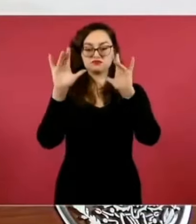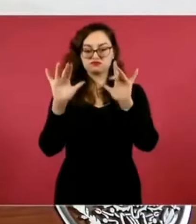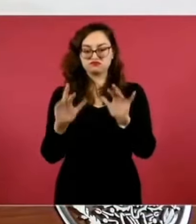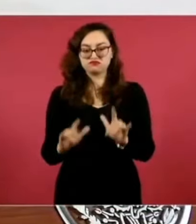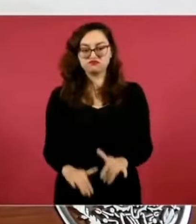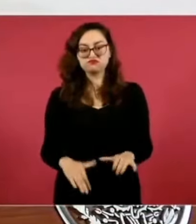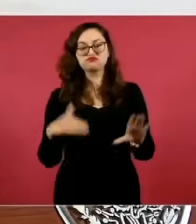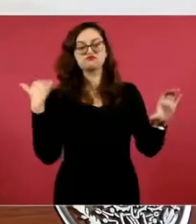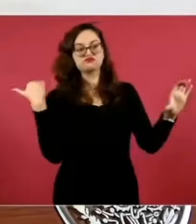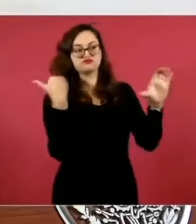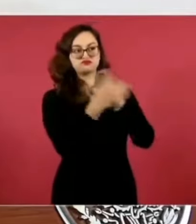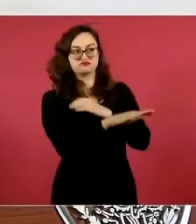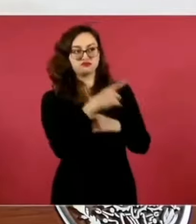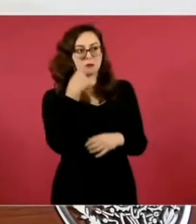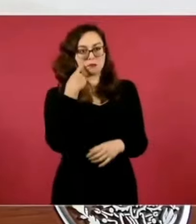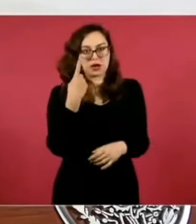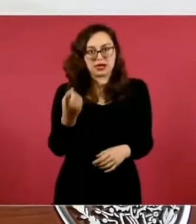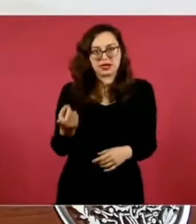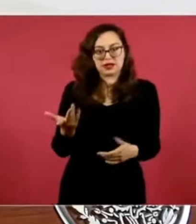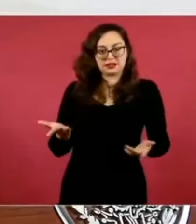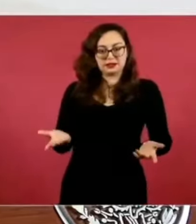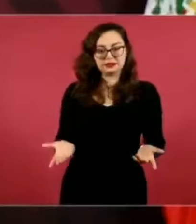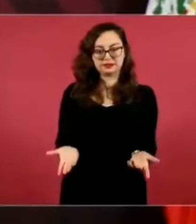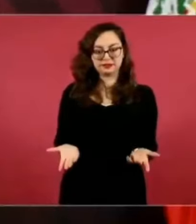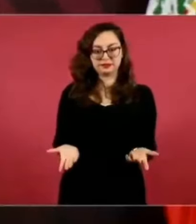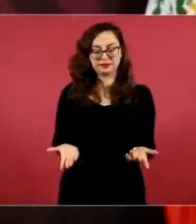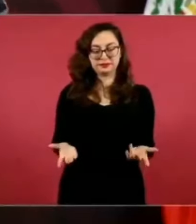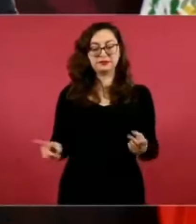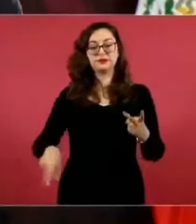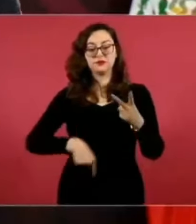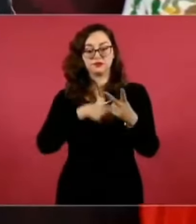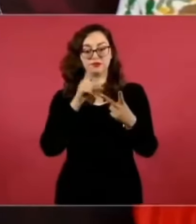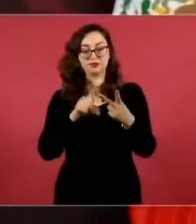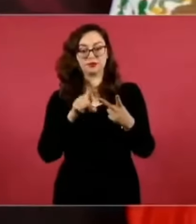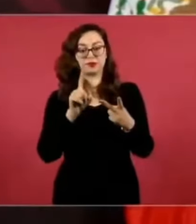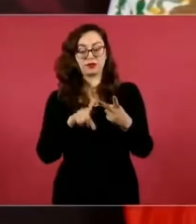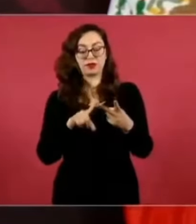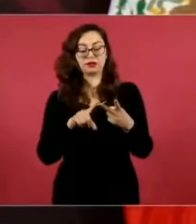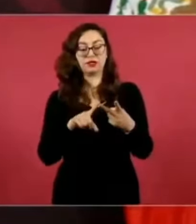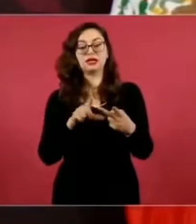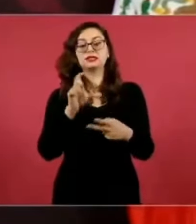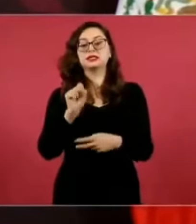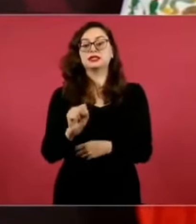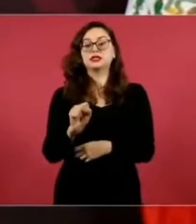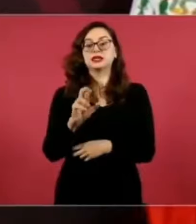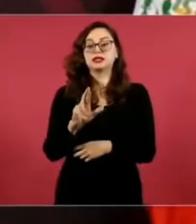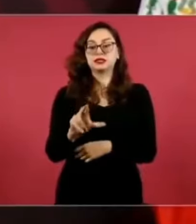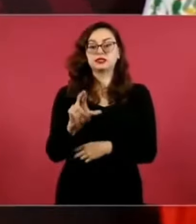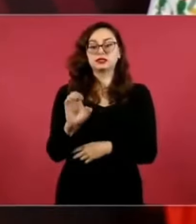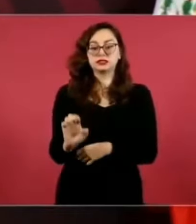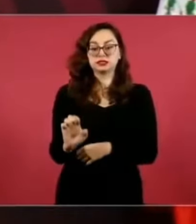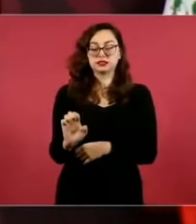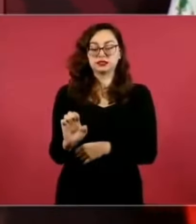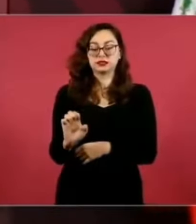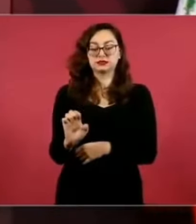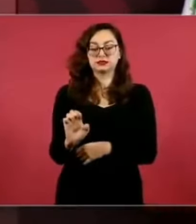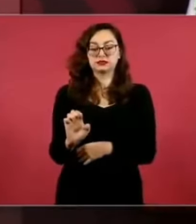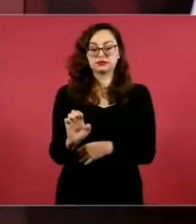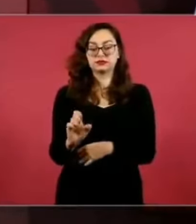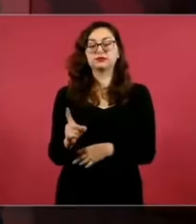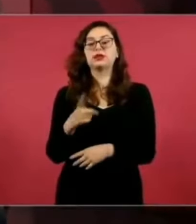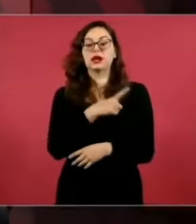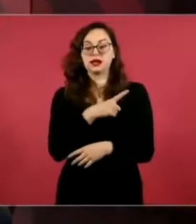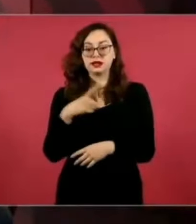sobre este tema. Y además, la Secretaría de Relaciones Exteriores va a hacer